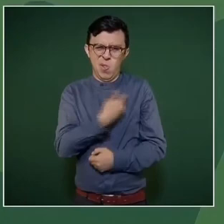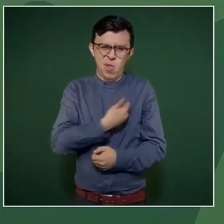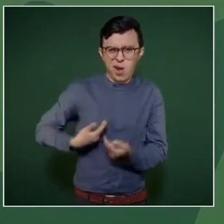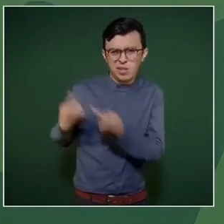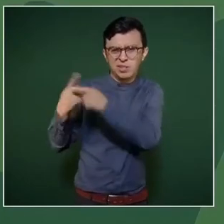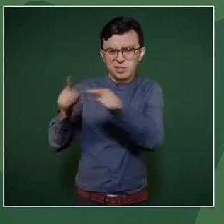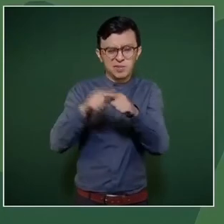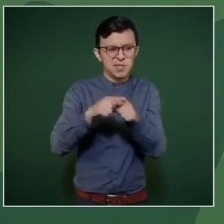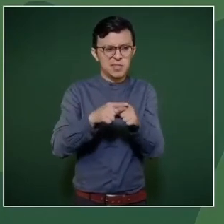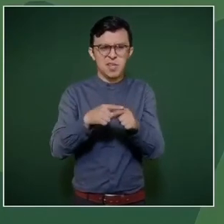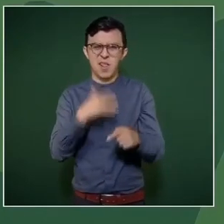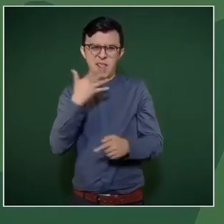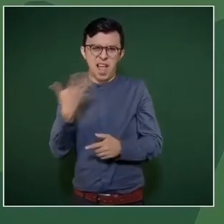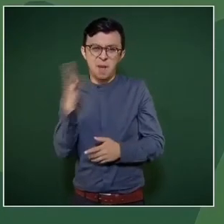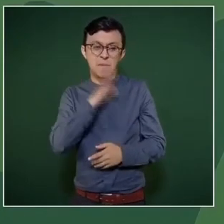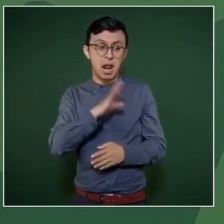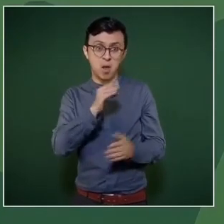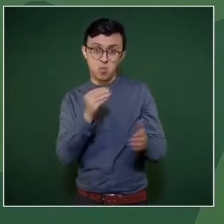La política es